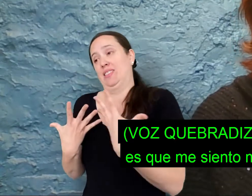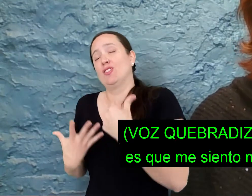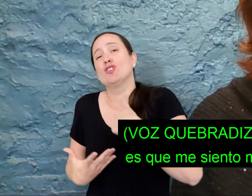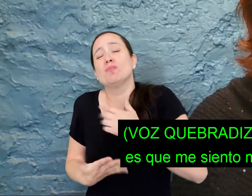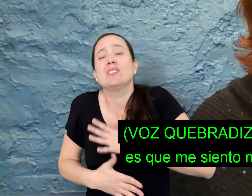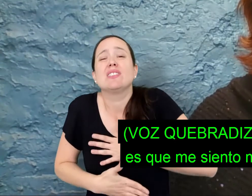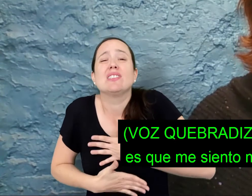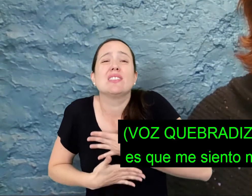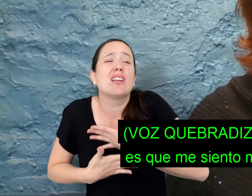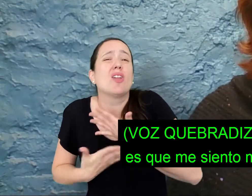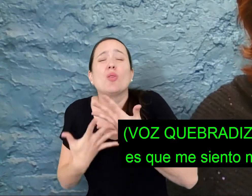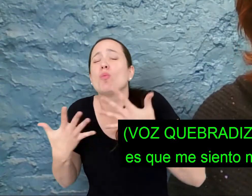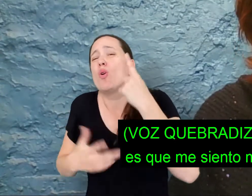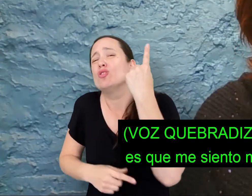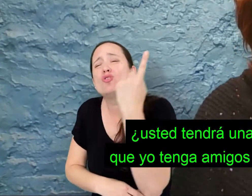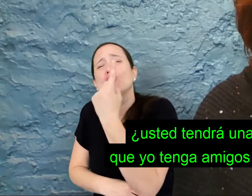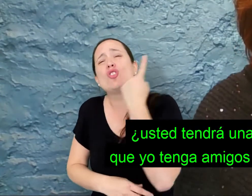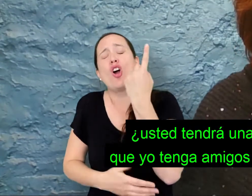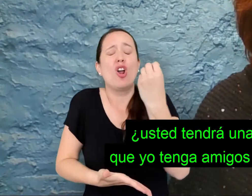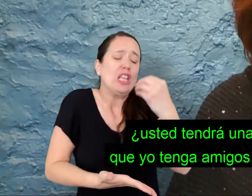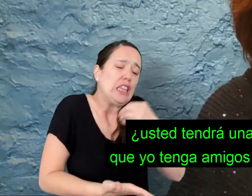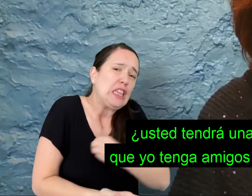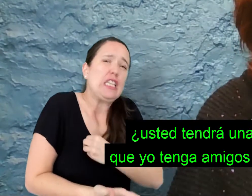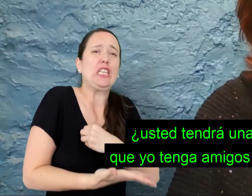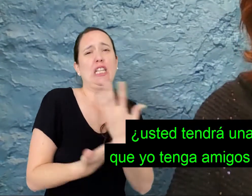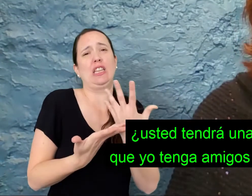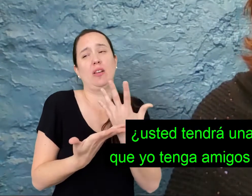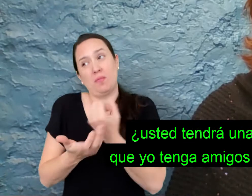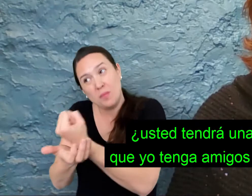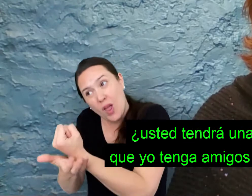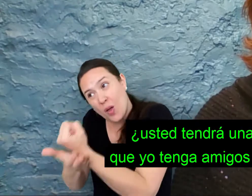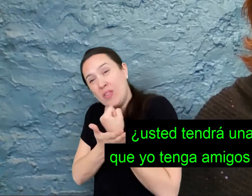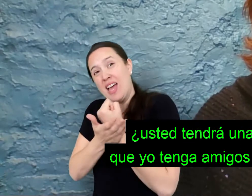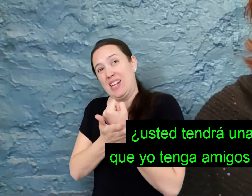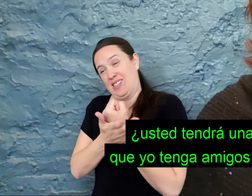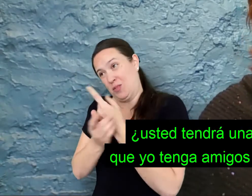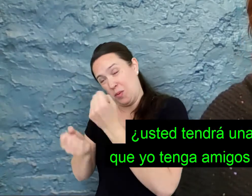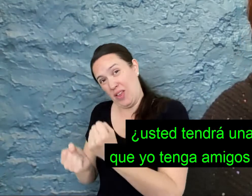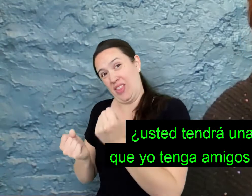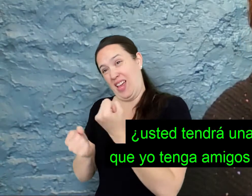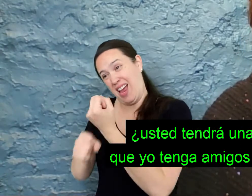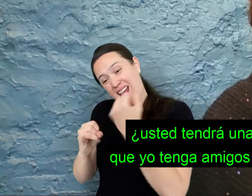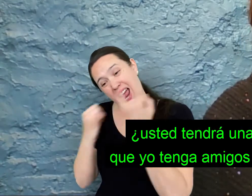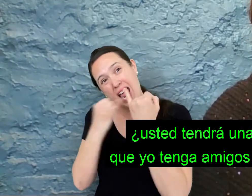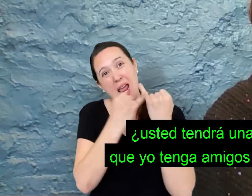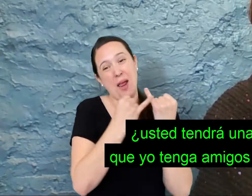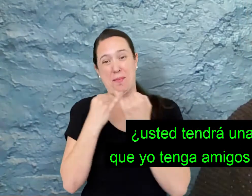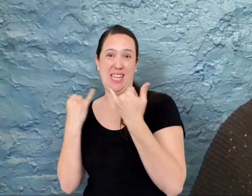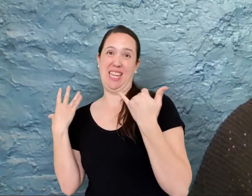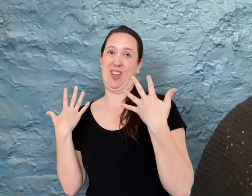me siento muy solito y triste. ¿Usted no tendrá una forma de hacer que yo tenga unos amigos con quien jugar?